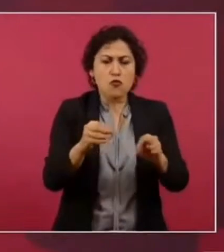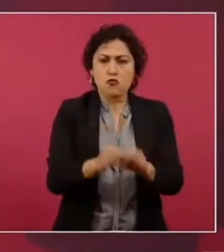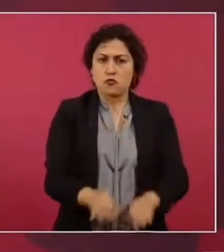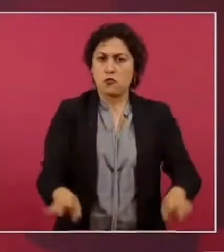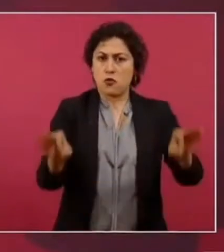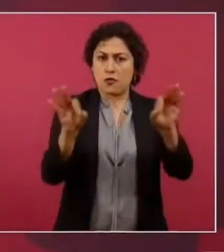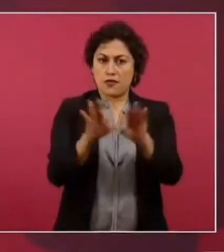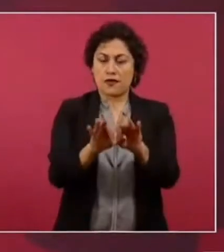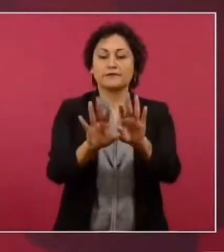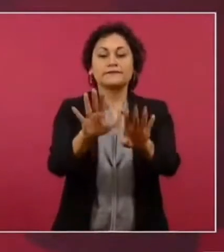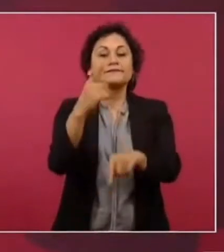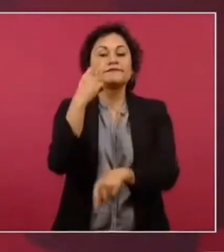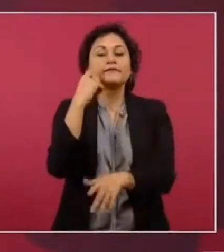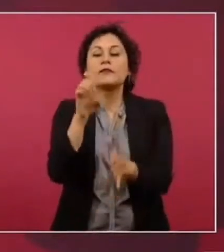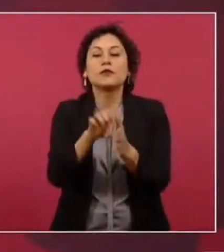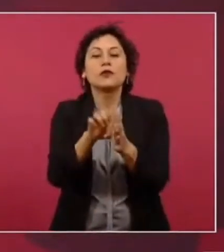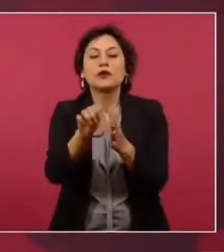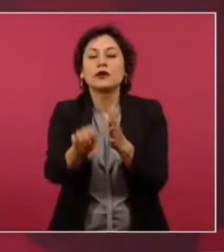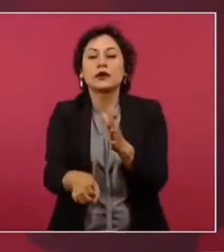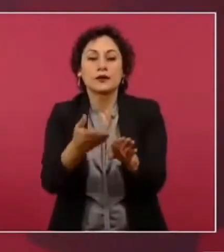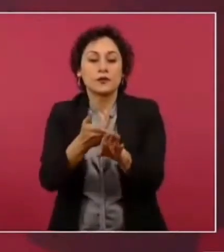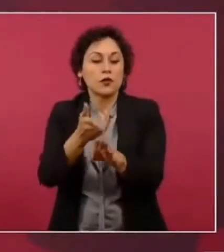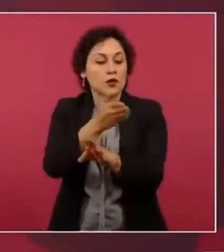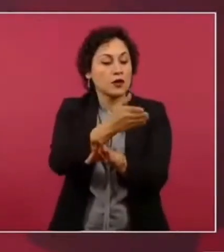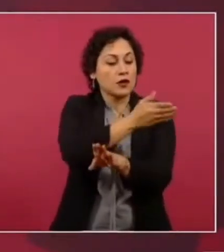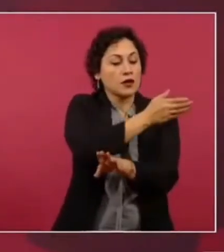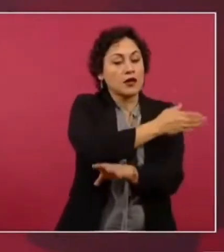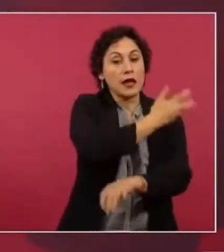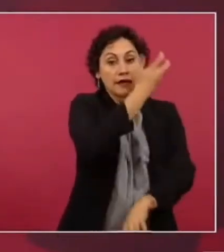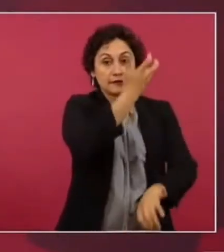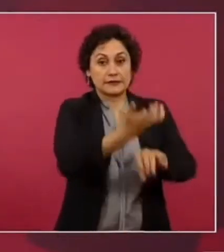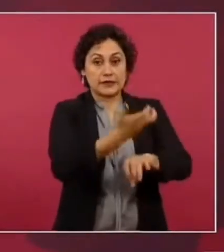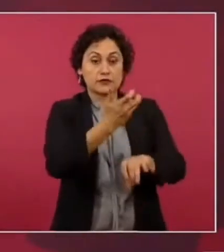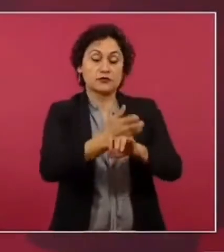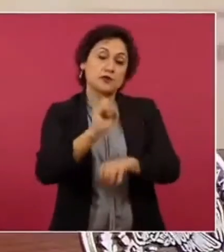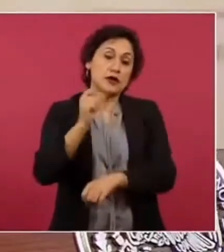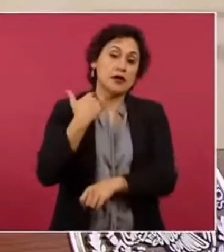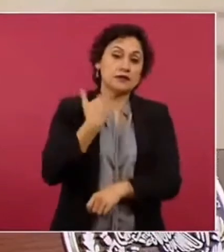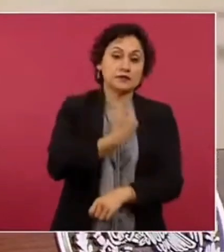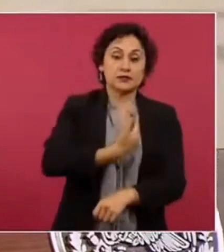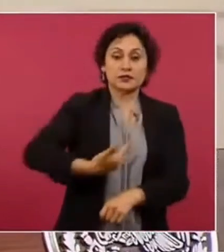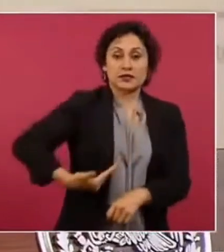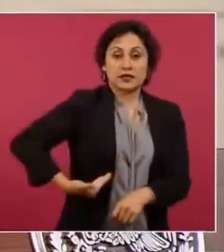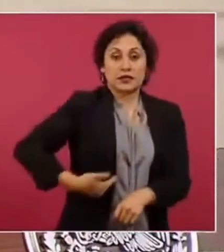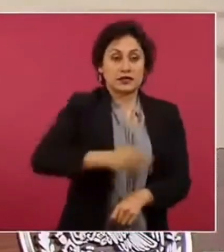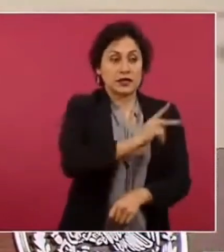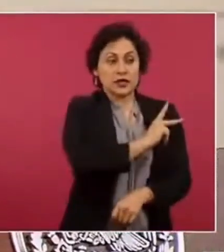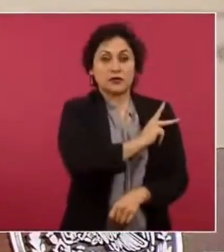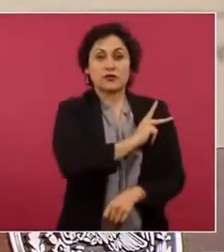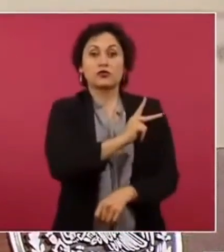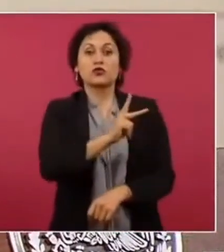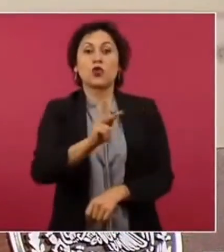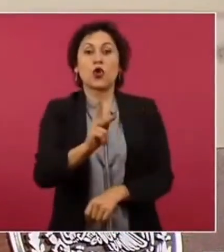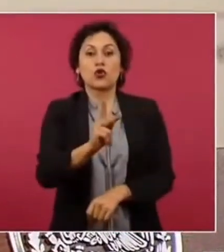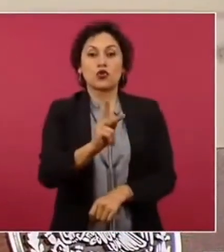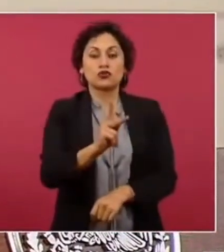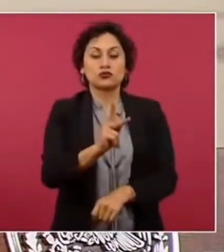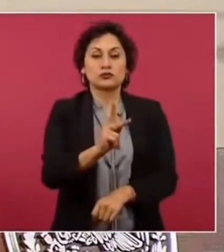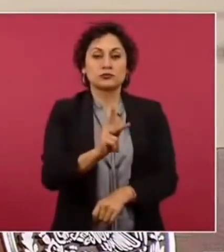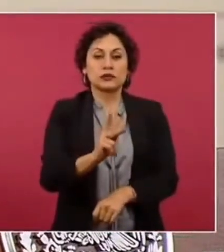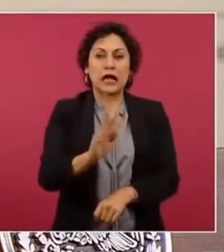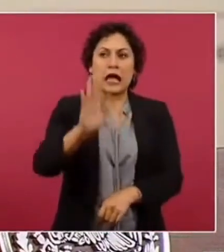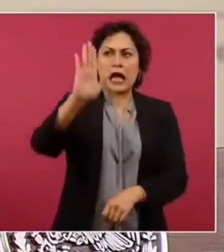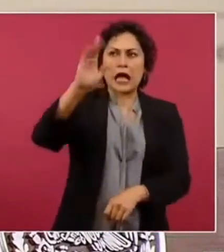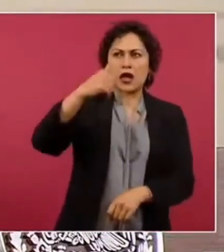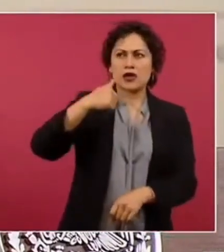todos los presidentes de Estados Unidos como manda construían muro